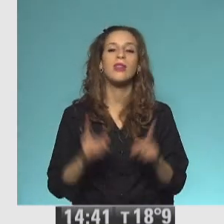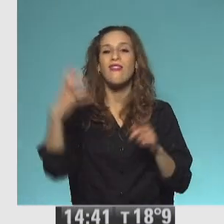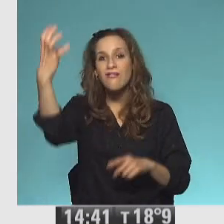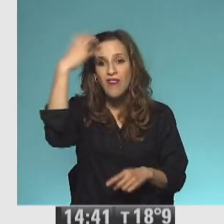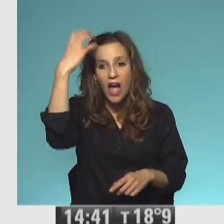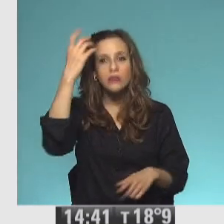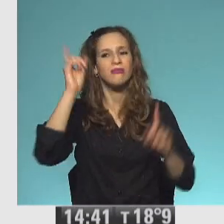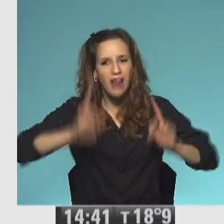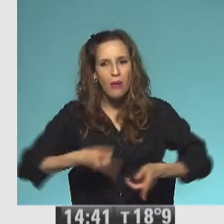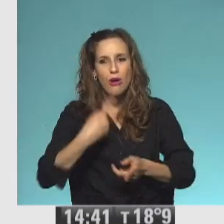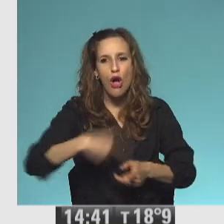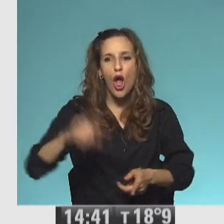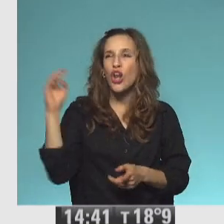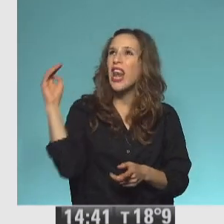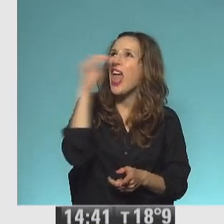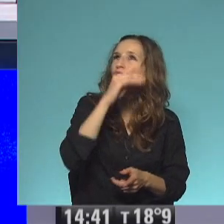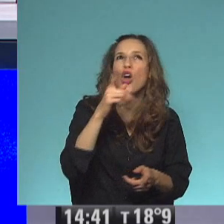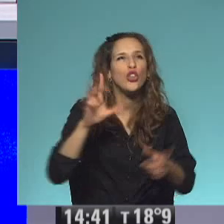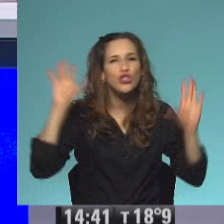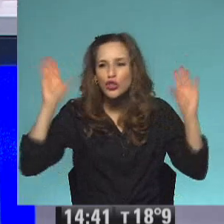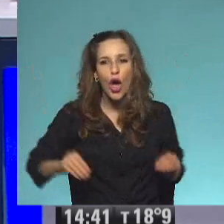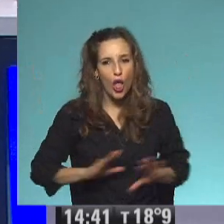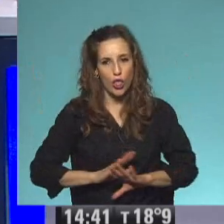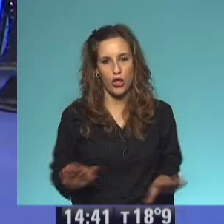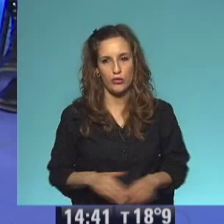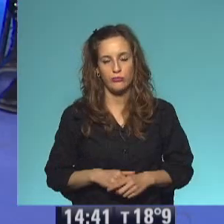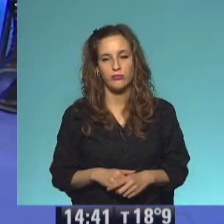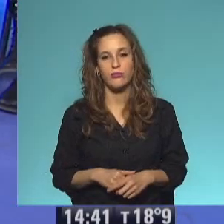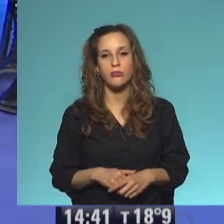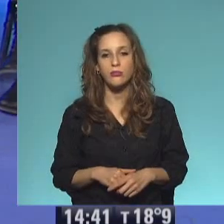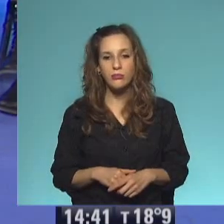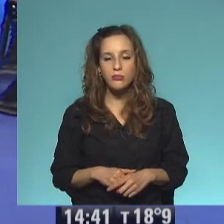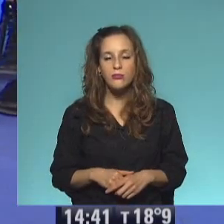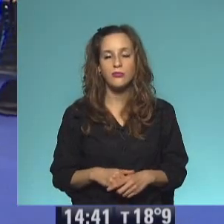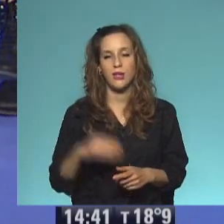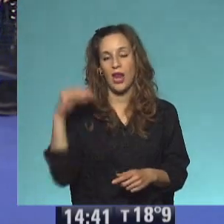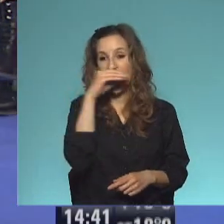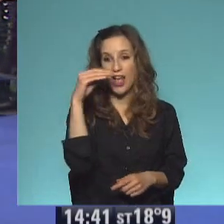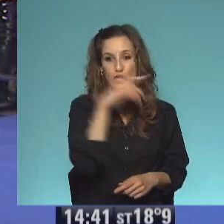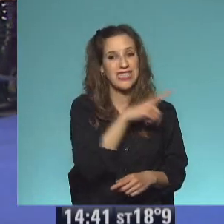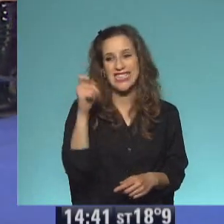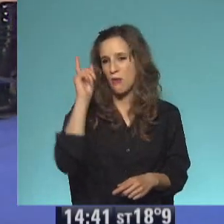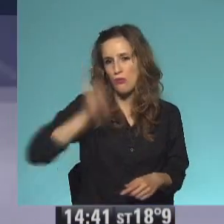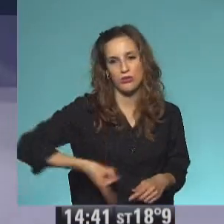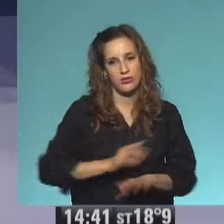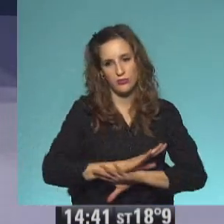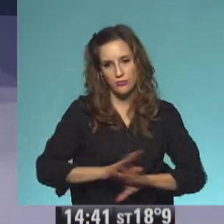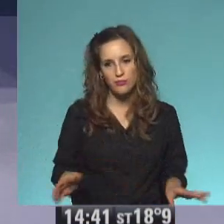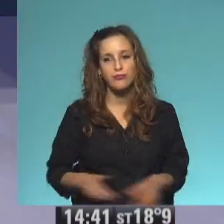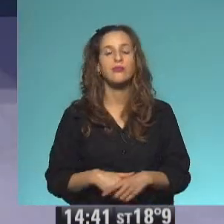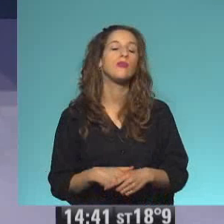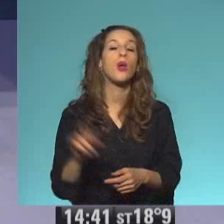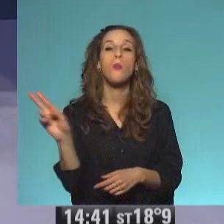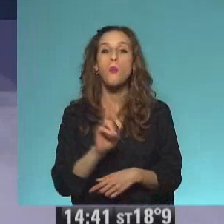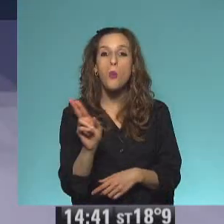era negro. Les puedo mostrar. A ver. Ay, se me cayó un papel. Bueno. No hay problema. Winnie vivía en su casa negra